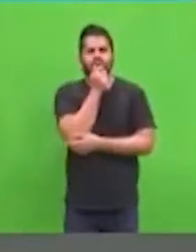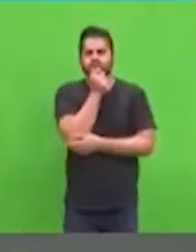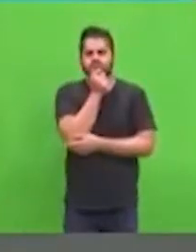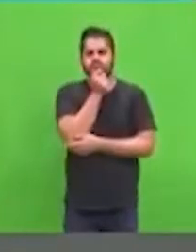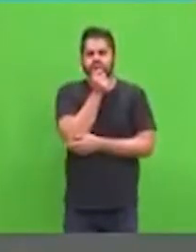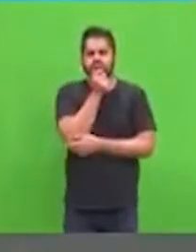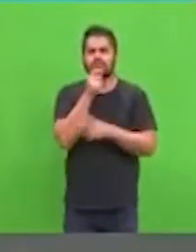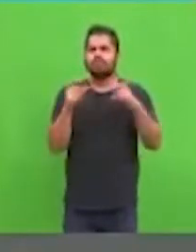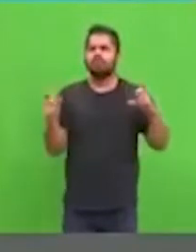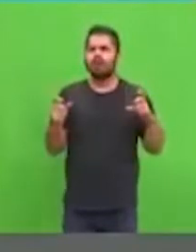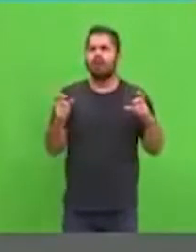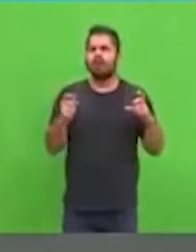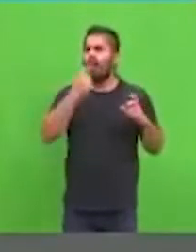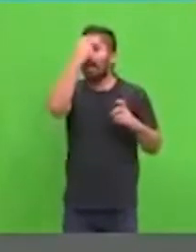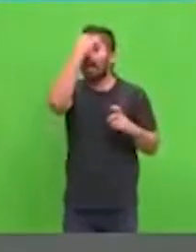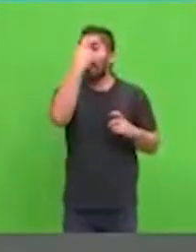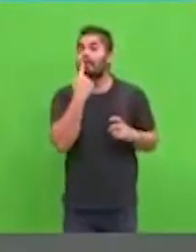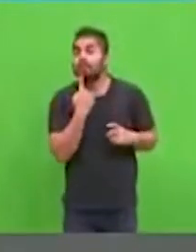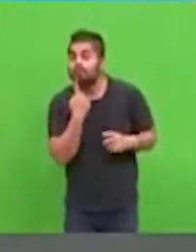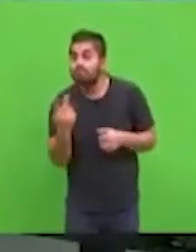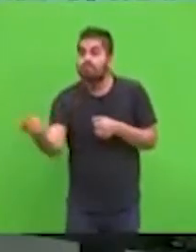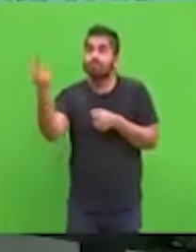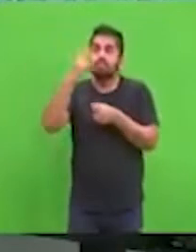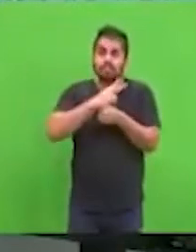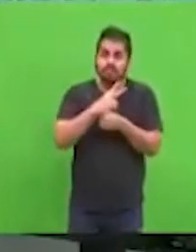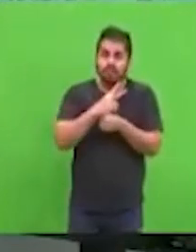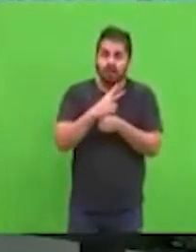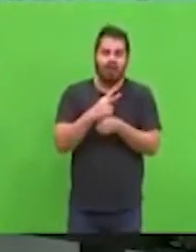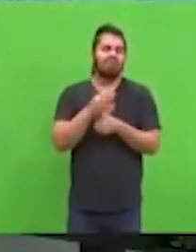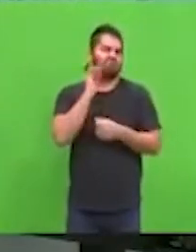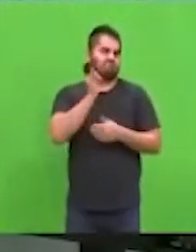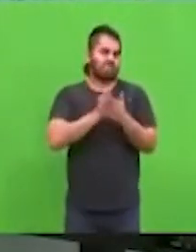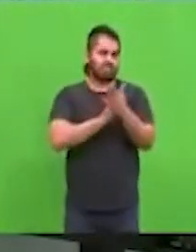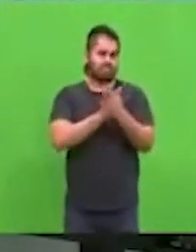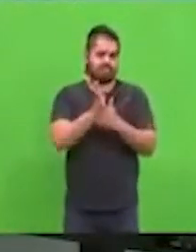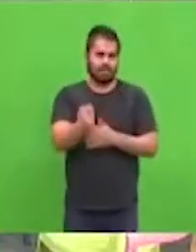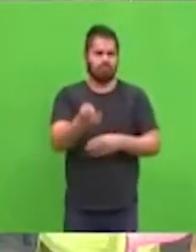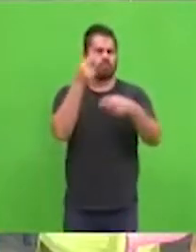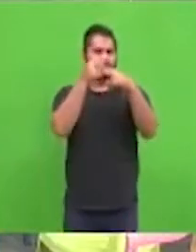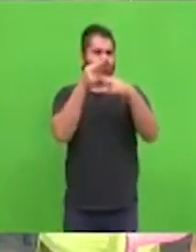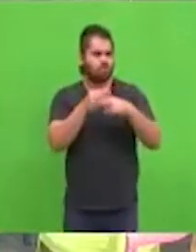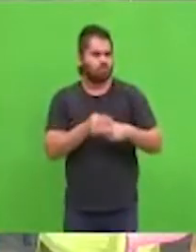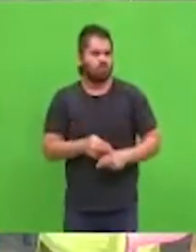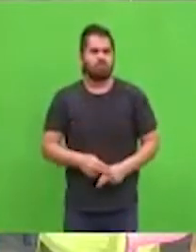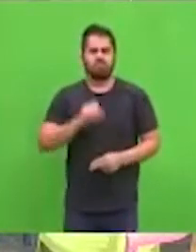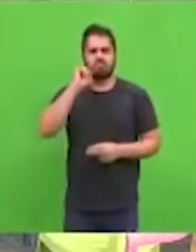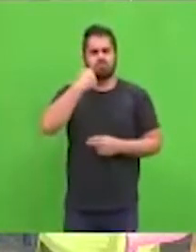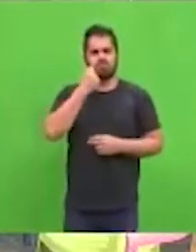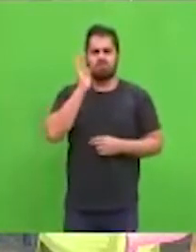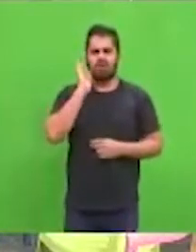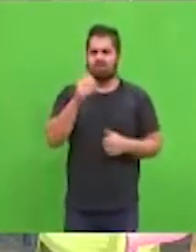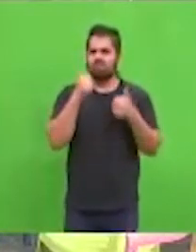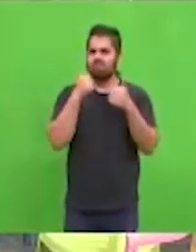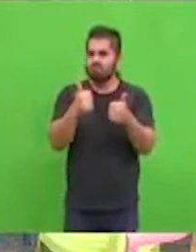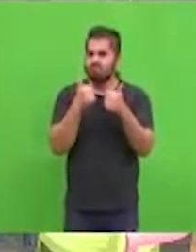información es un destino muy querido para eso, sobre todo en esta época. Tenemos un programa que habla un poco de nuestra cultura, nuestra gastronomía.